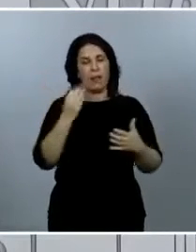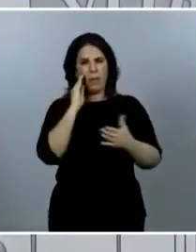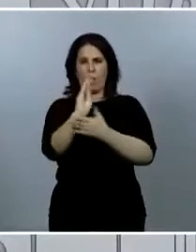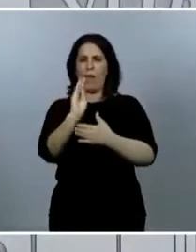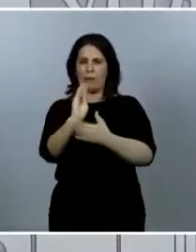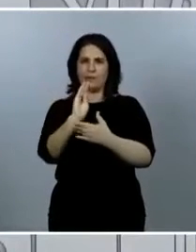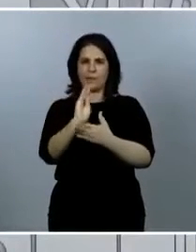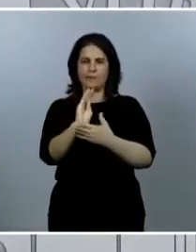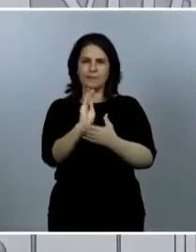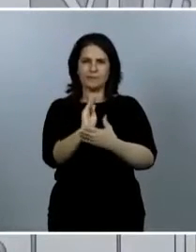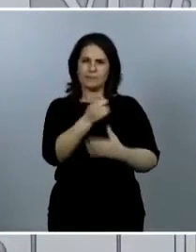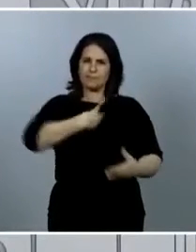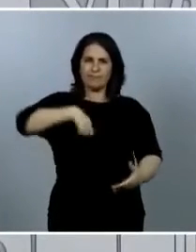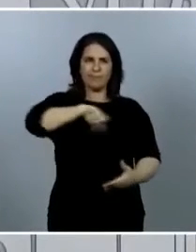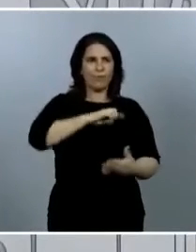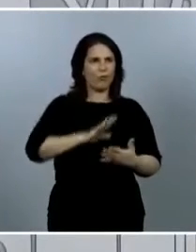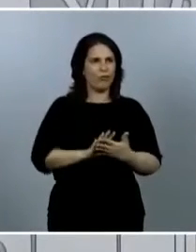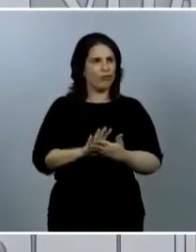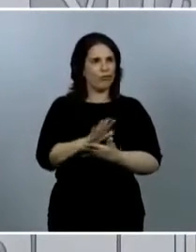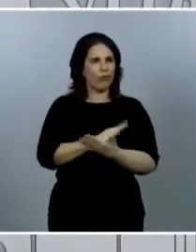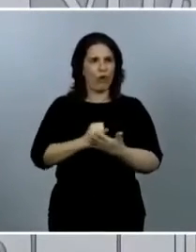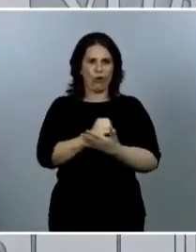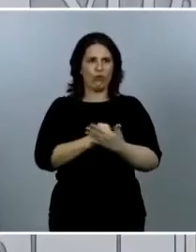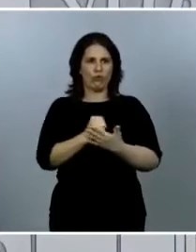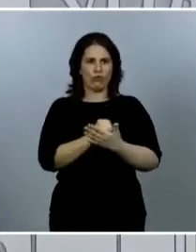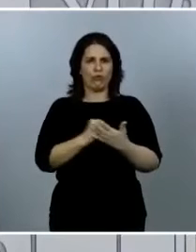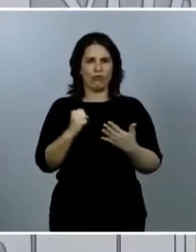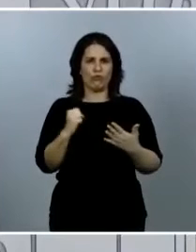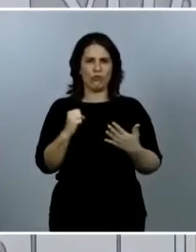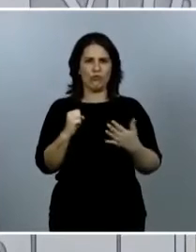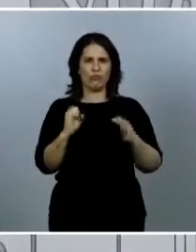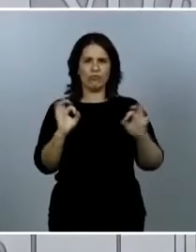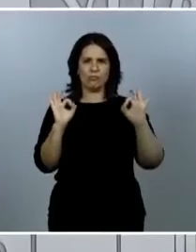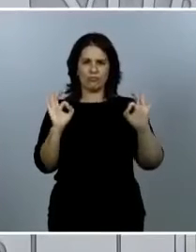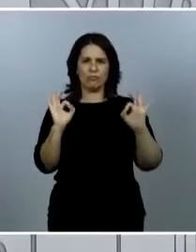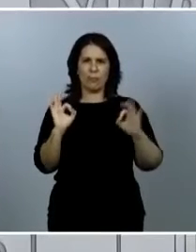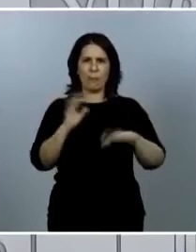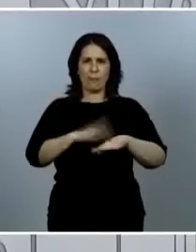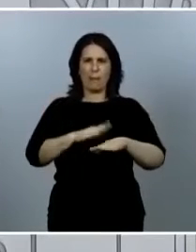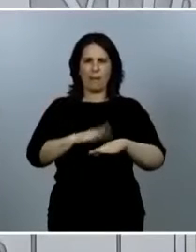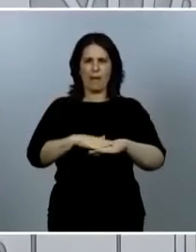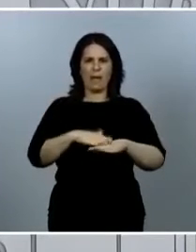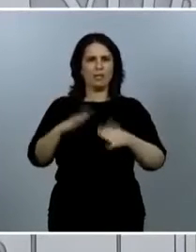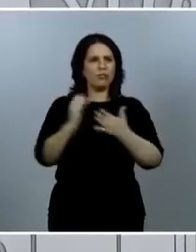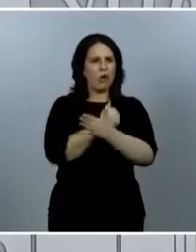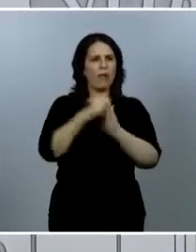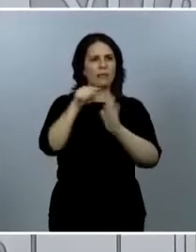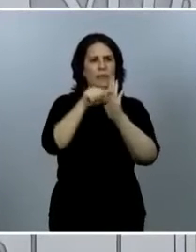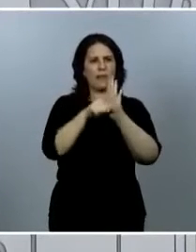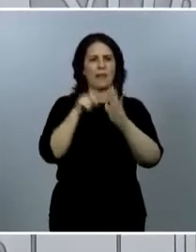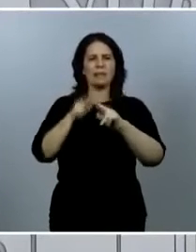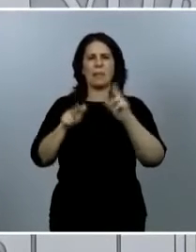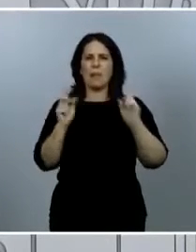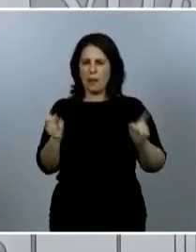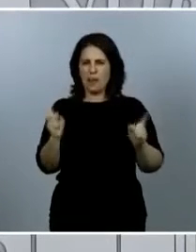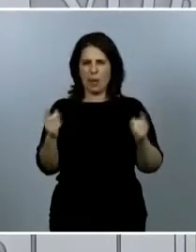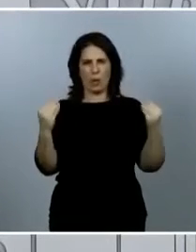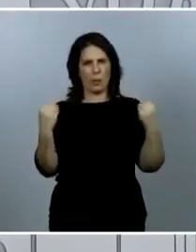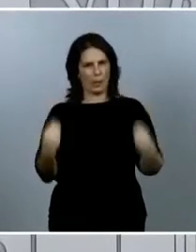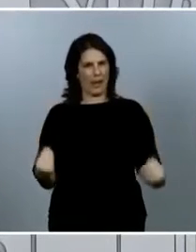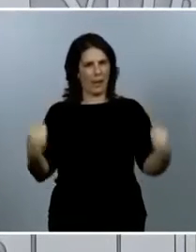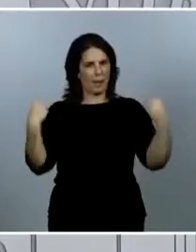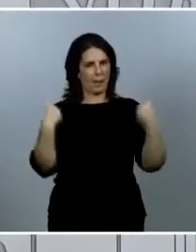precavidos a la hora de relajar demasiado las medidas de prevención y, además, como todos ustedes saben,